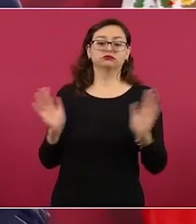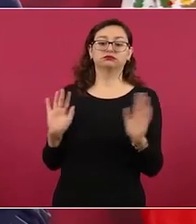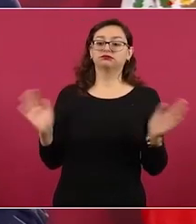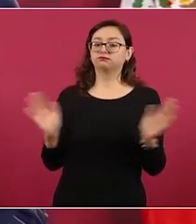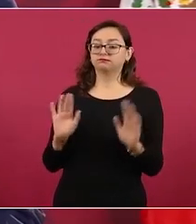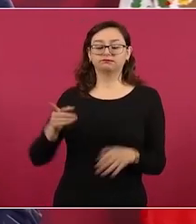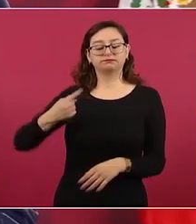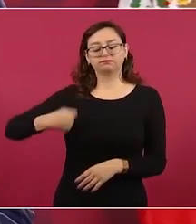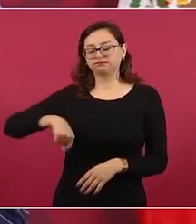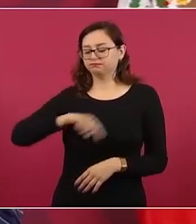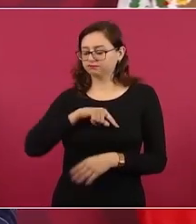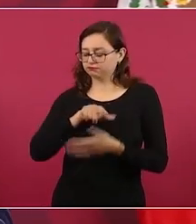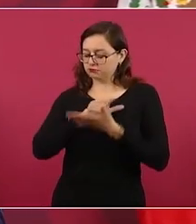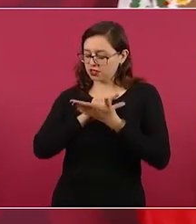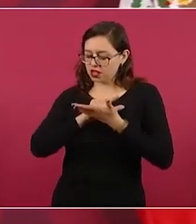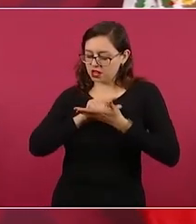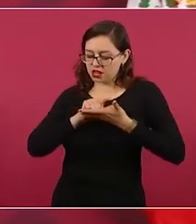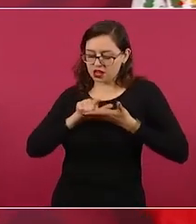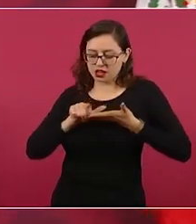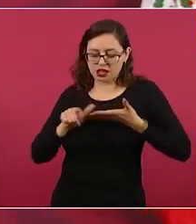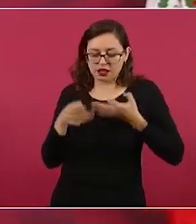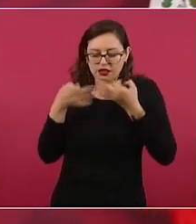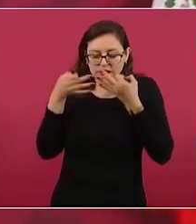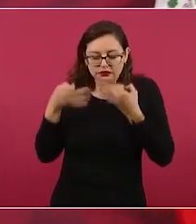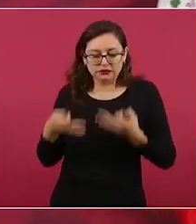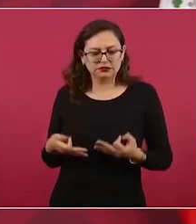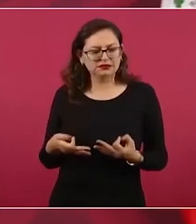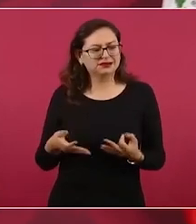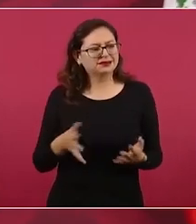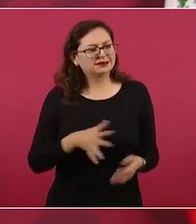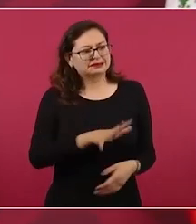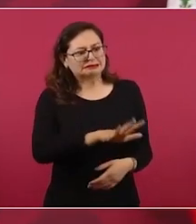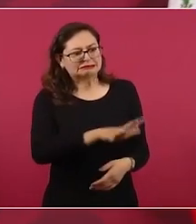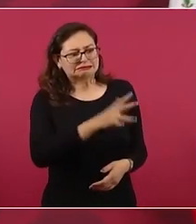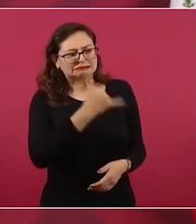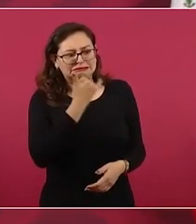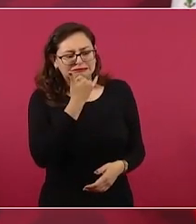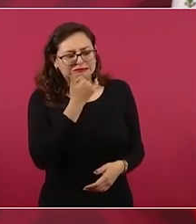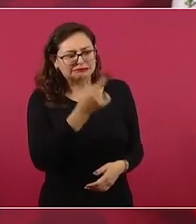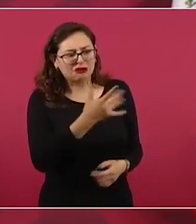corruptísimos.